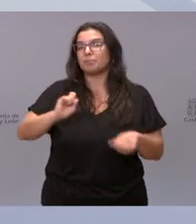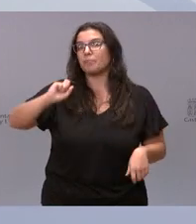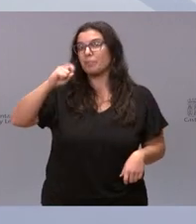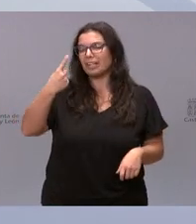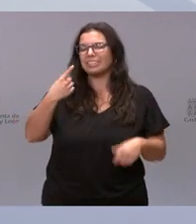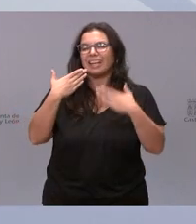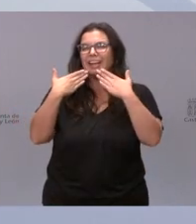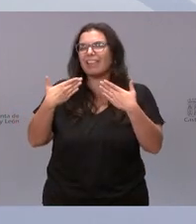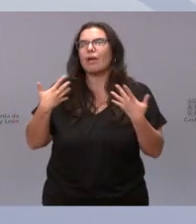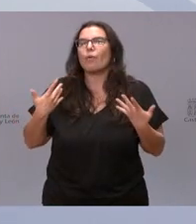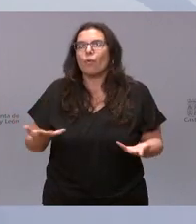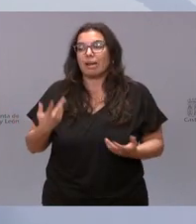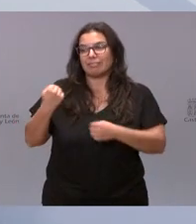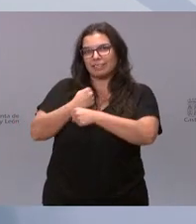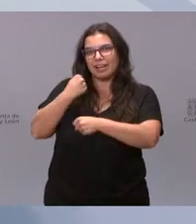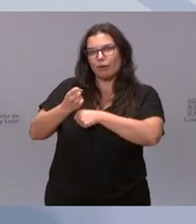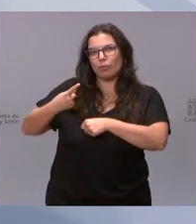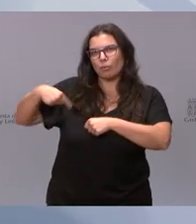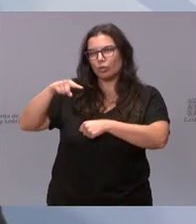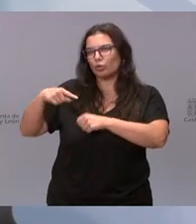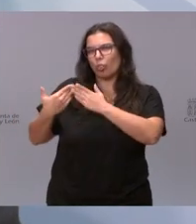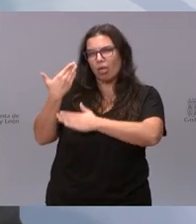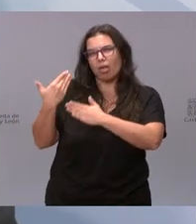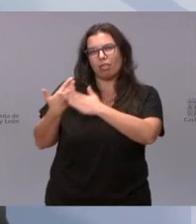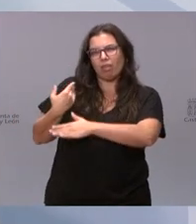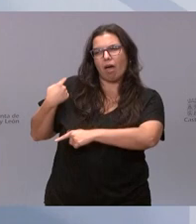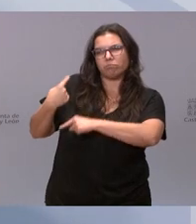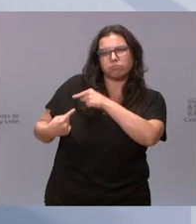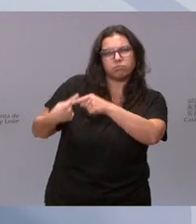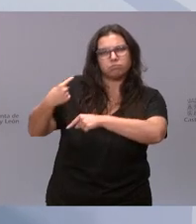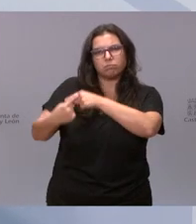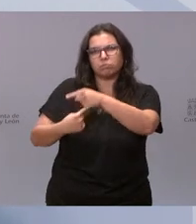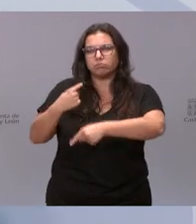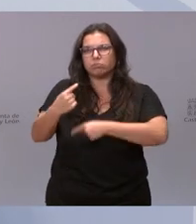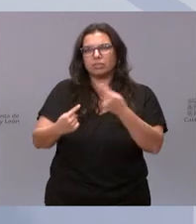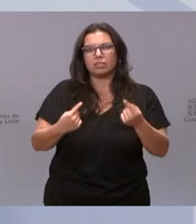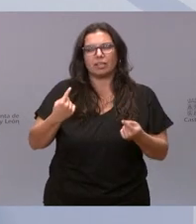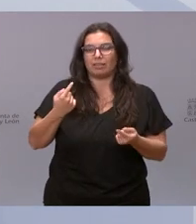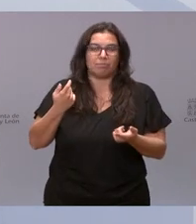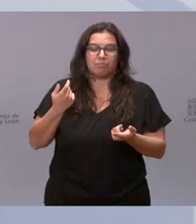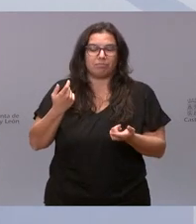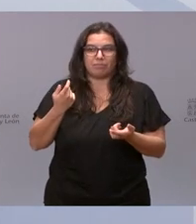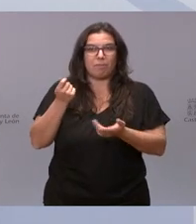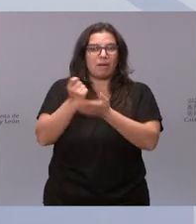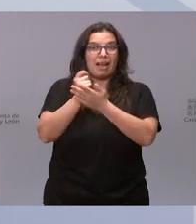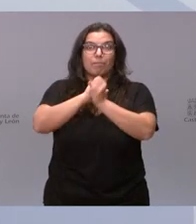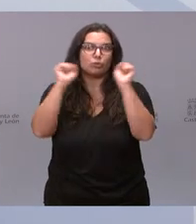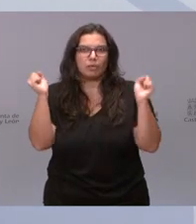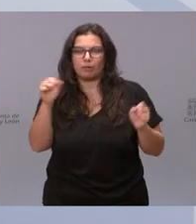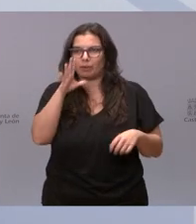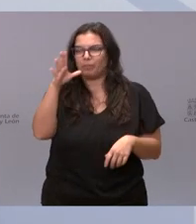agradezco vuestra labor cotidiana del día a día. Una labor absolutamente impagable, una labor